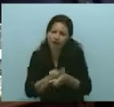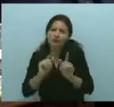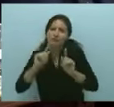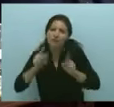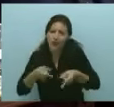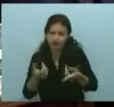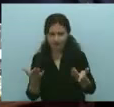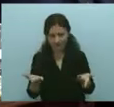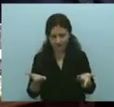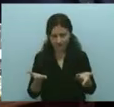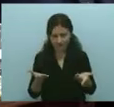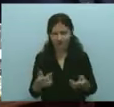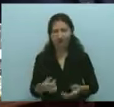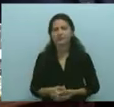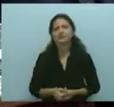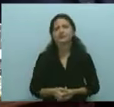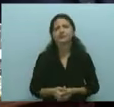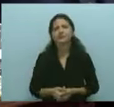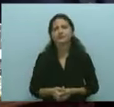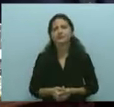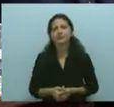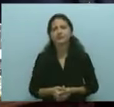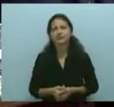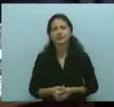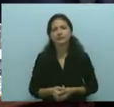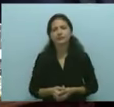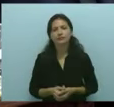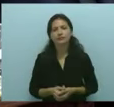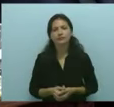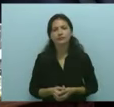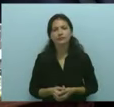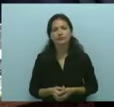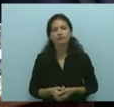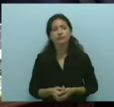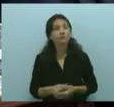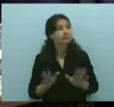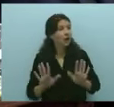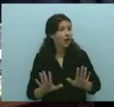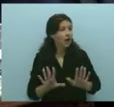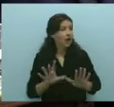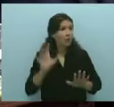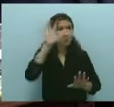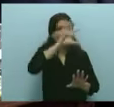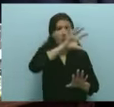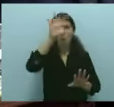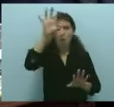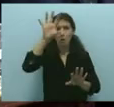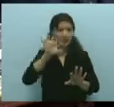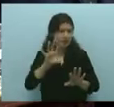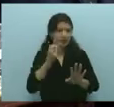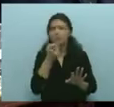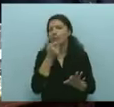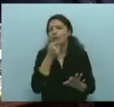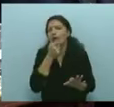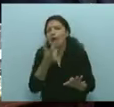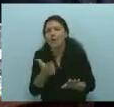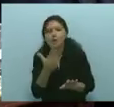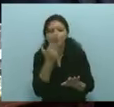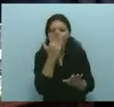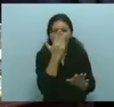Y yo me quiero detener aquí también, porque otras provincias lo han resuelto de otra manera. Tomemos el caso Córdoba.